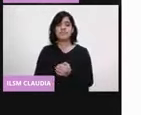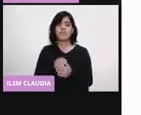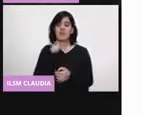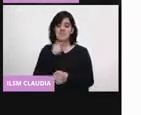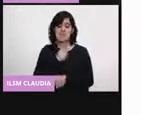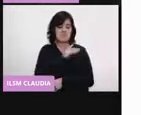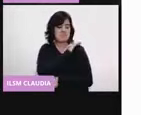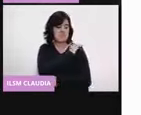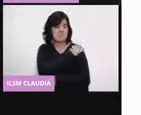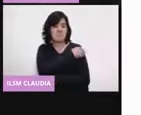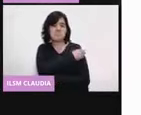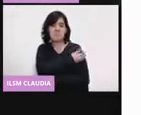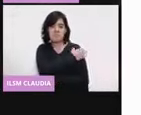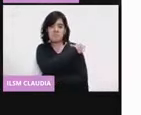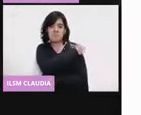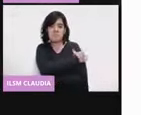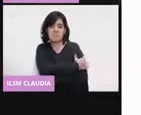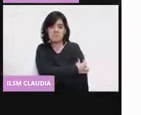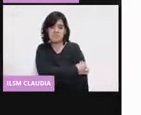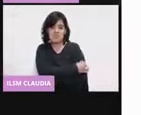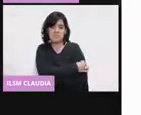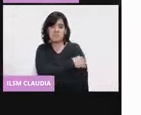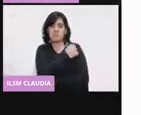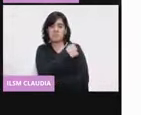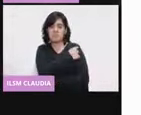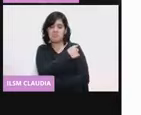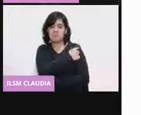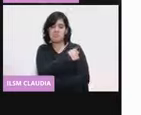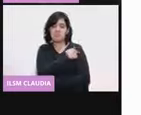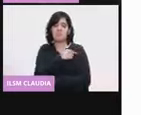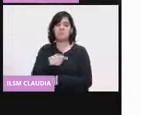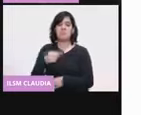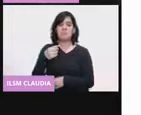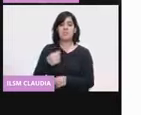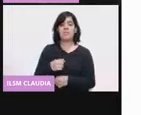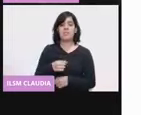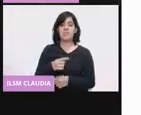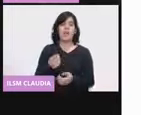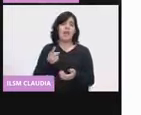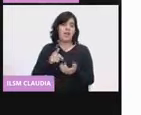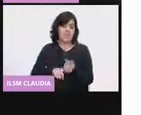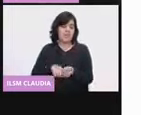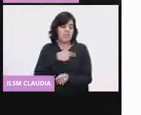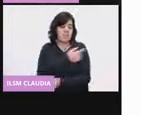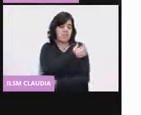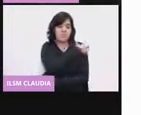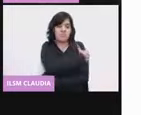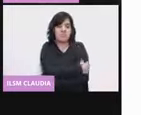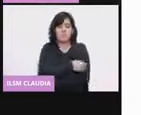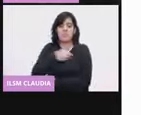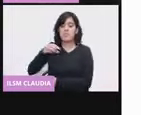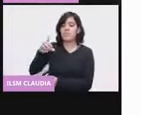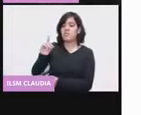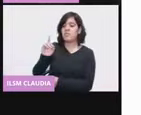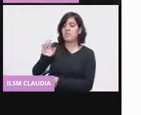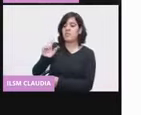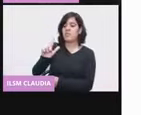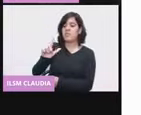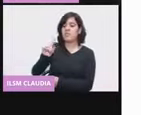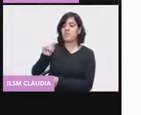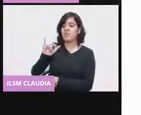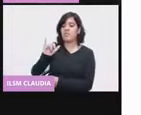deltoide, del brazo no dominante. Entonces, intramuscular, se debe colocar la jeringa en una posición